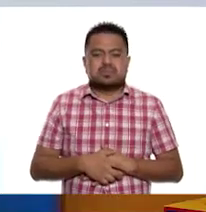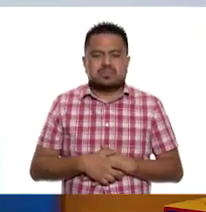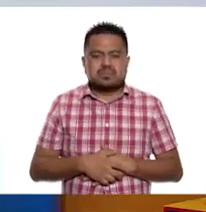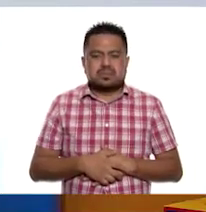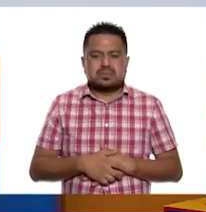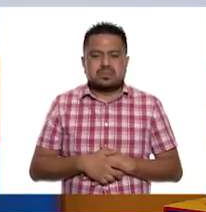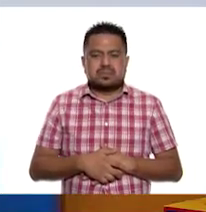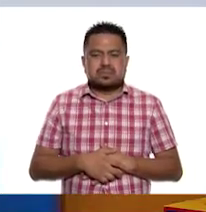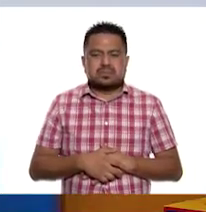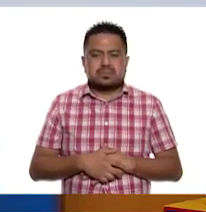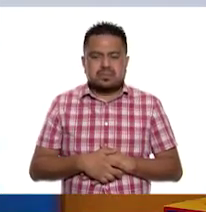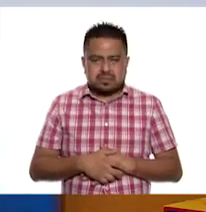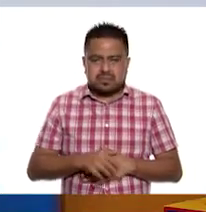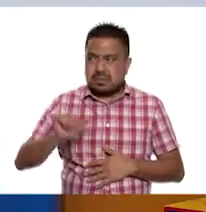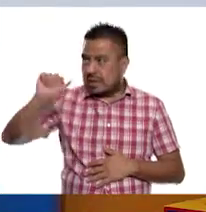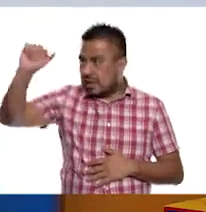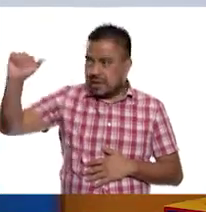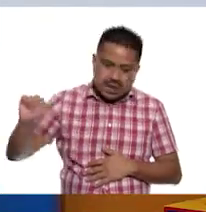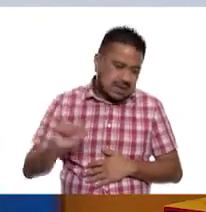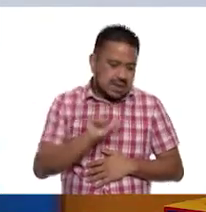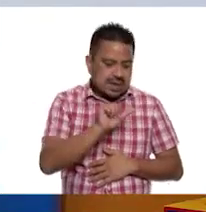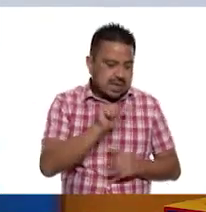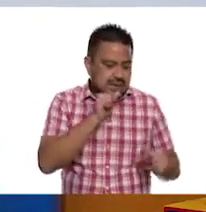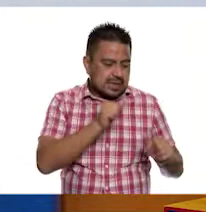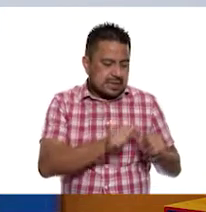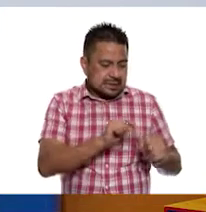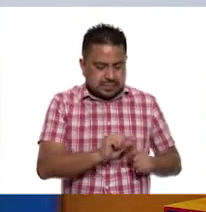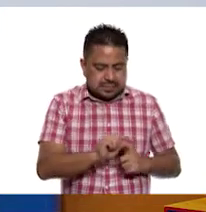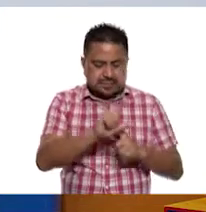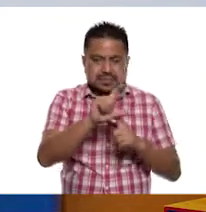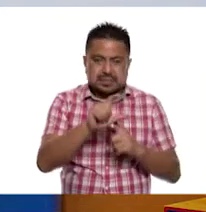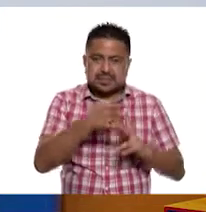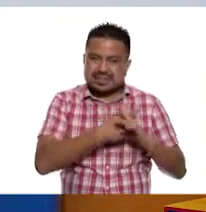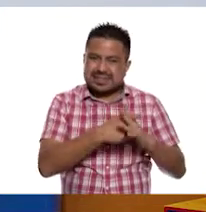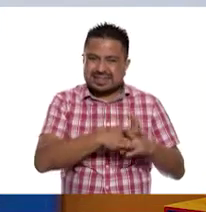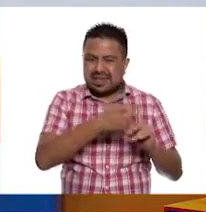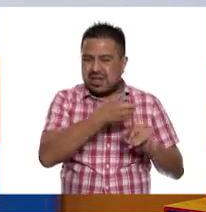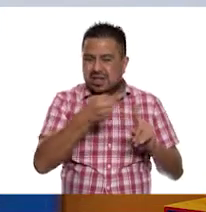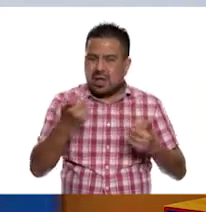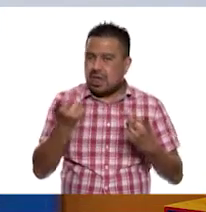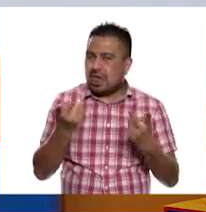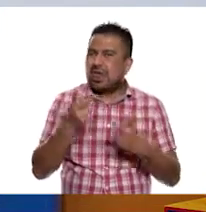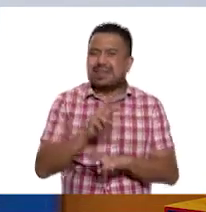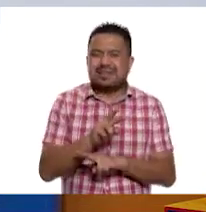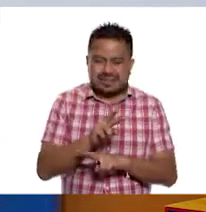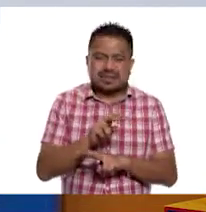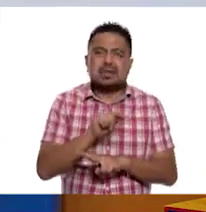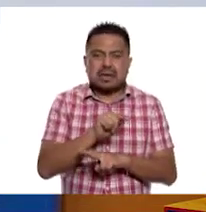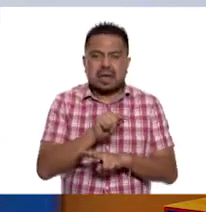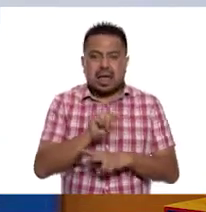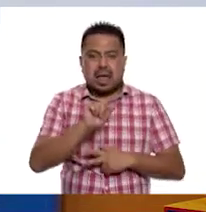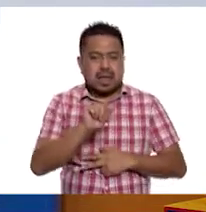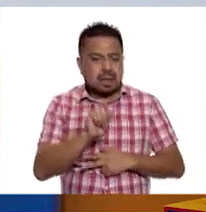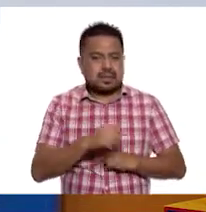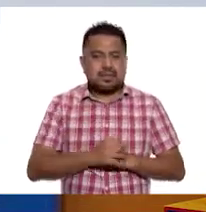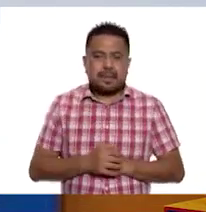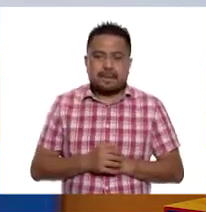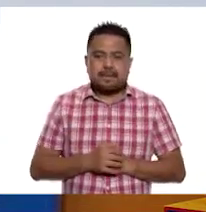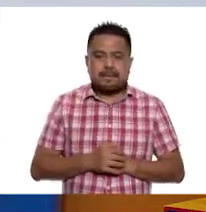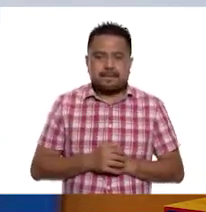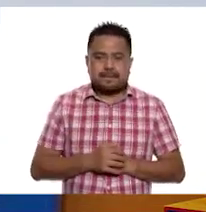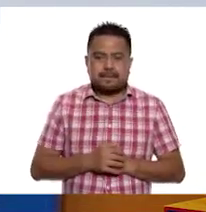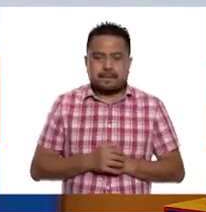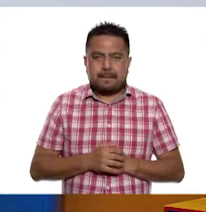Espacio. A. Exacto. Ahí la tenemos también. Pero como vamos a empezar la oración es con mayúscula. es la mayúscula.